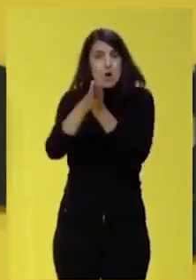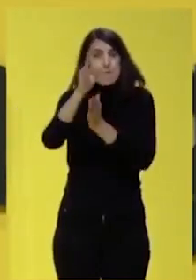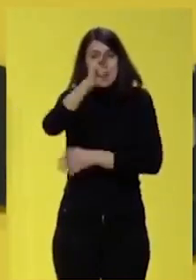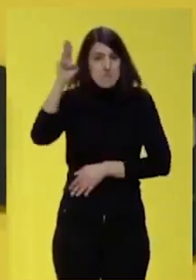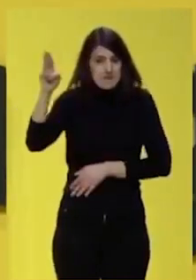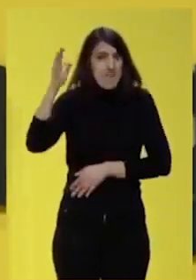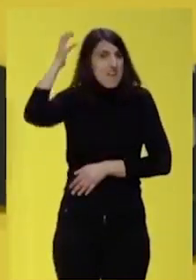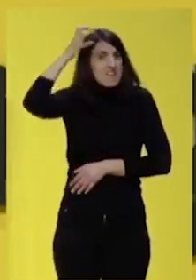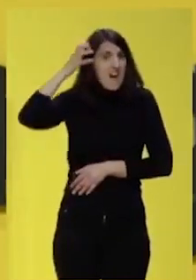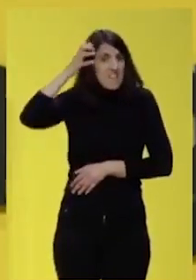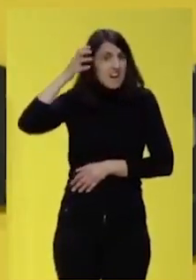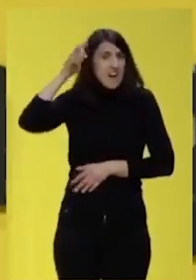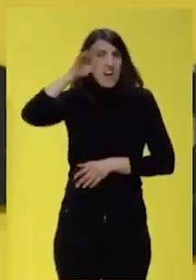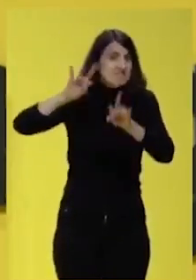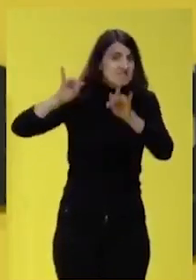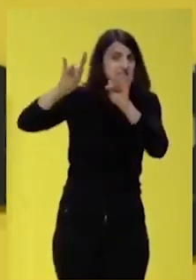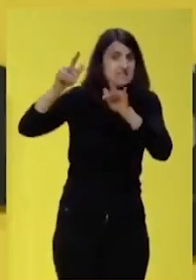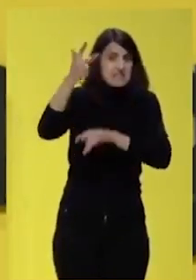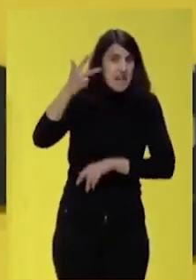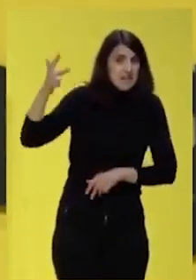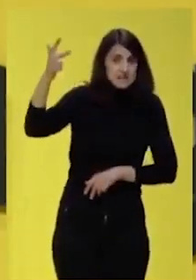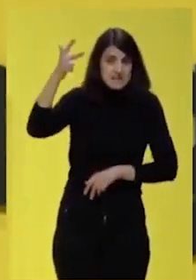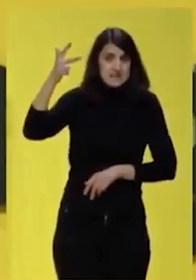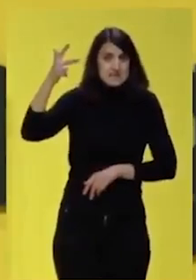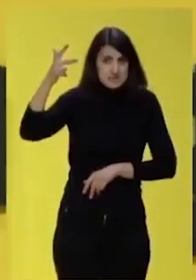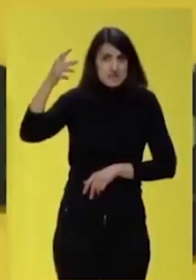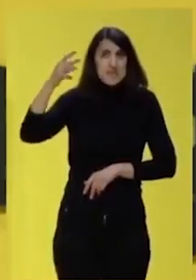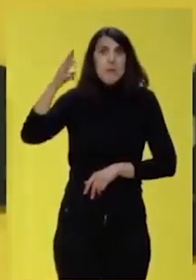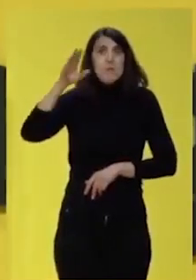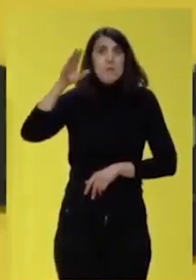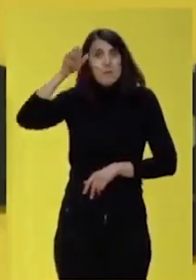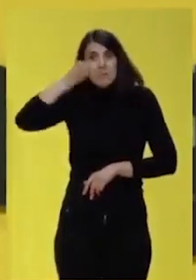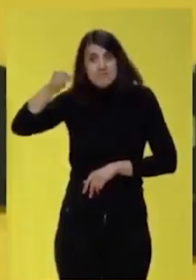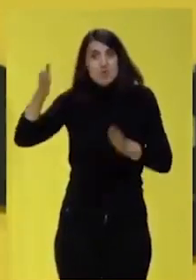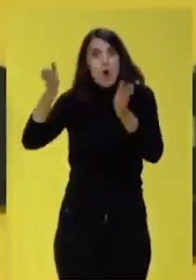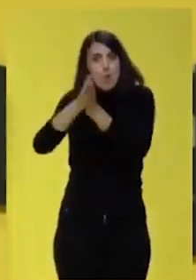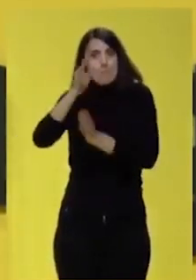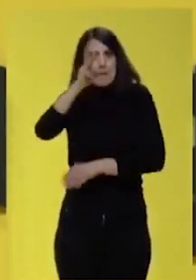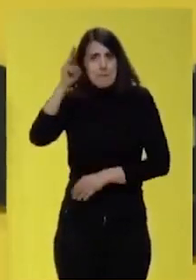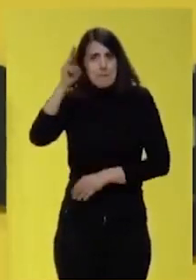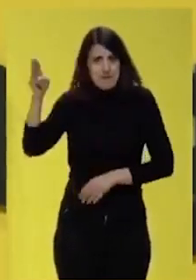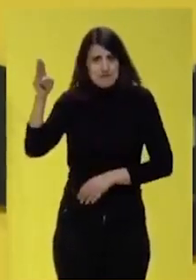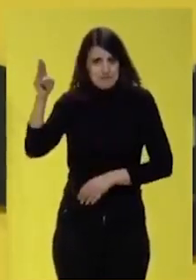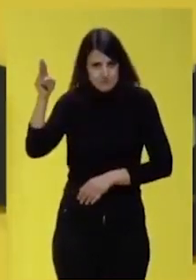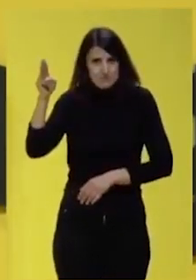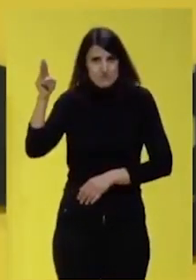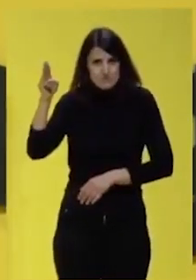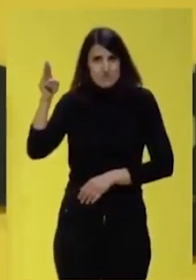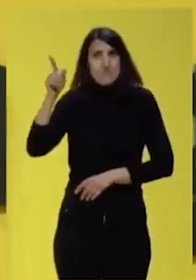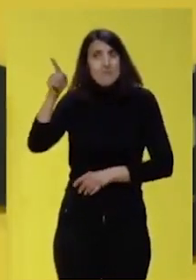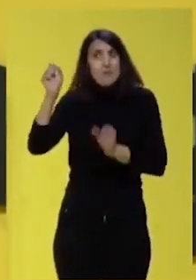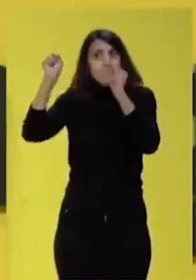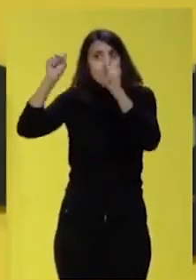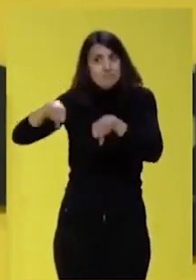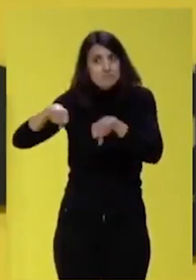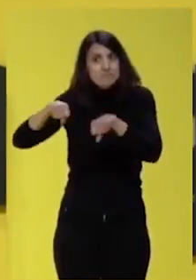En Navarra y en los tres territorios ha habido gobiernos del PSE con el PP. Y además los hicieron, en parte,